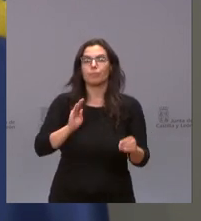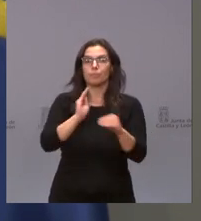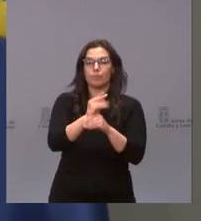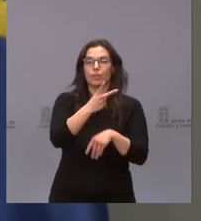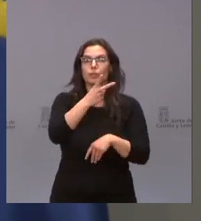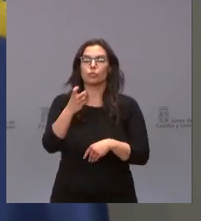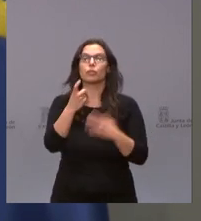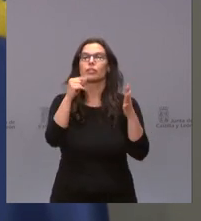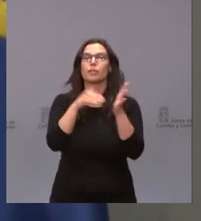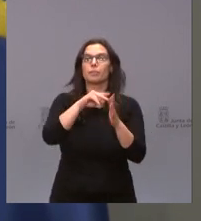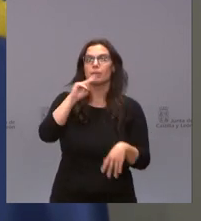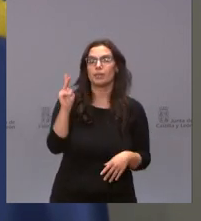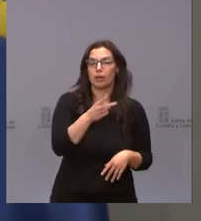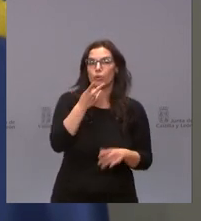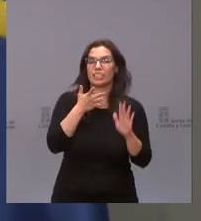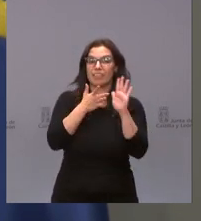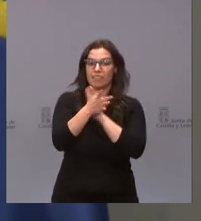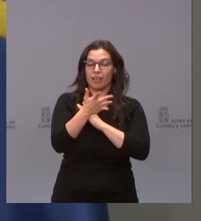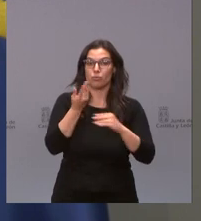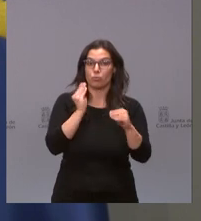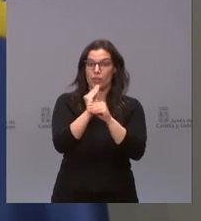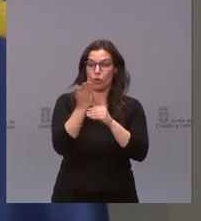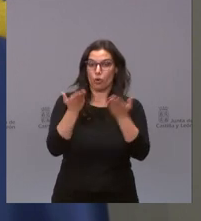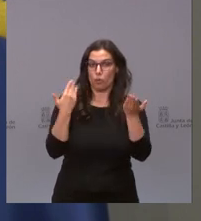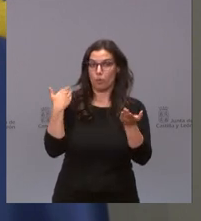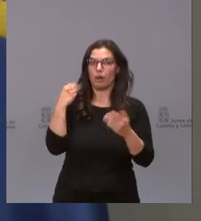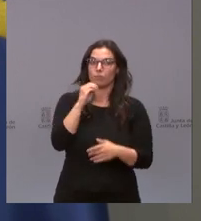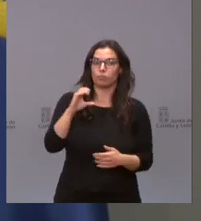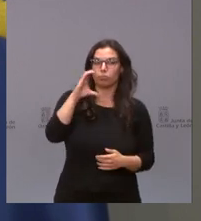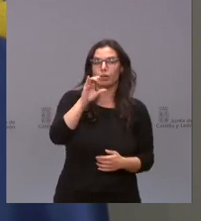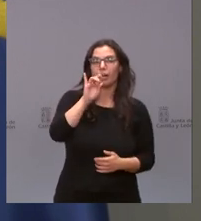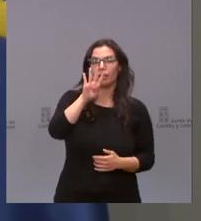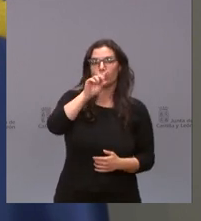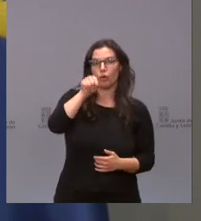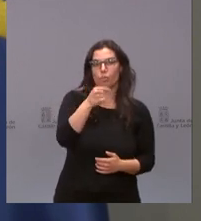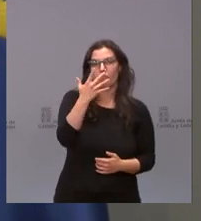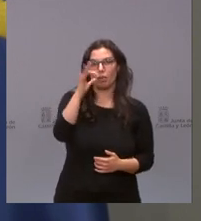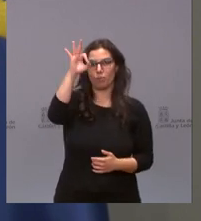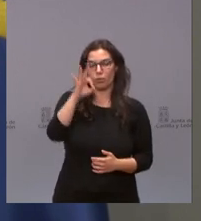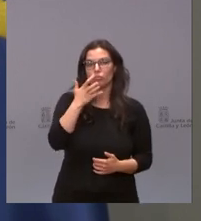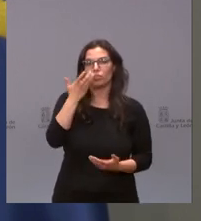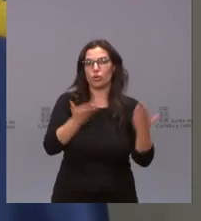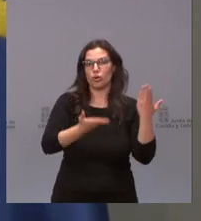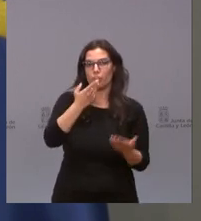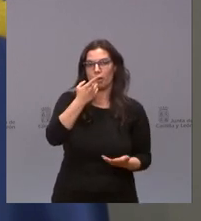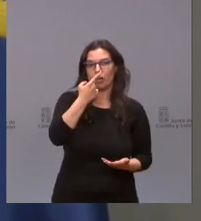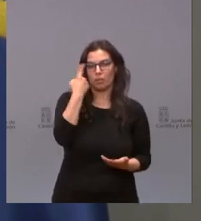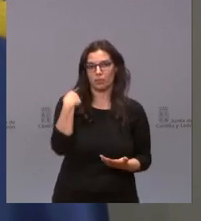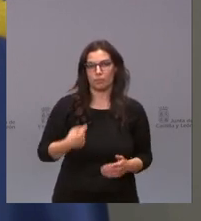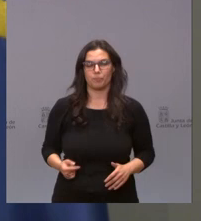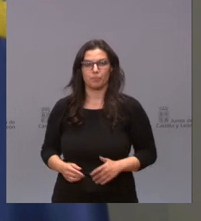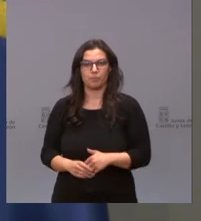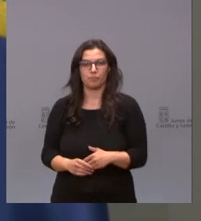260.000 euros, que supone un incremento del 14,5% respecto al año 2020.